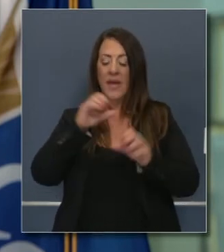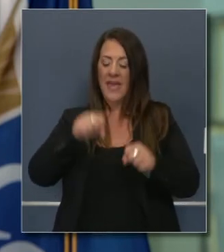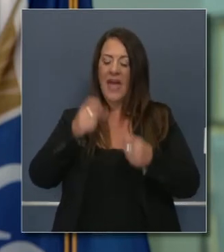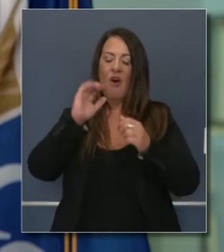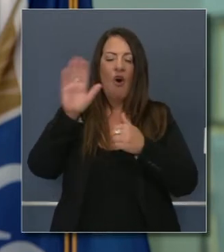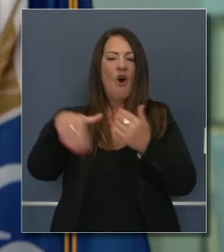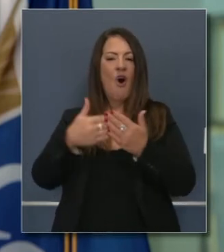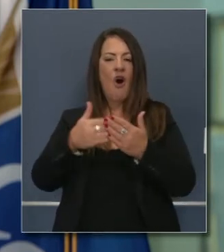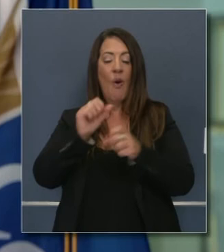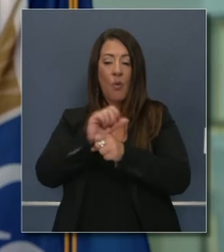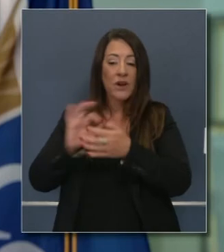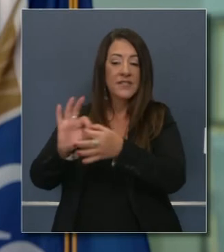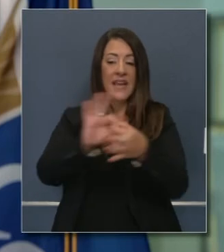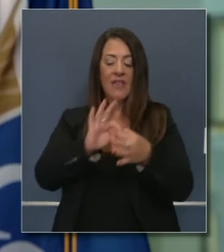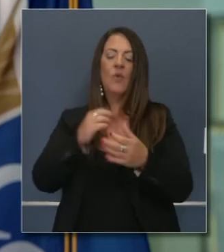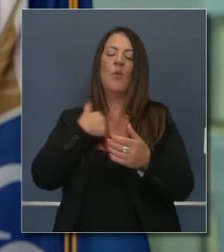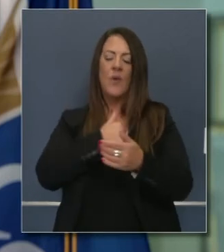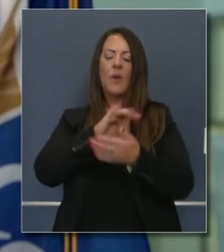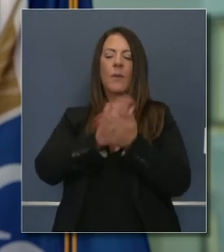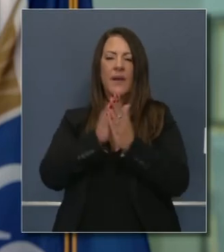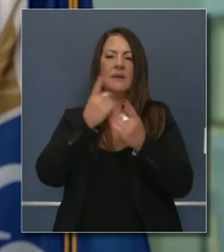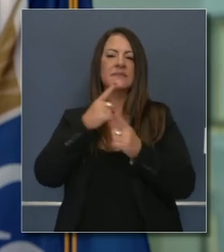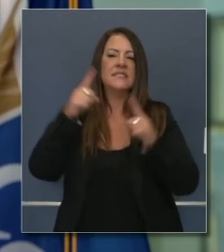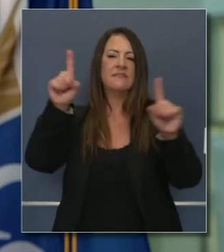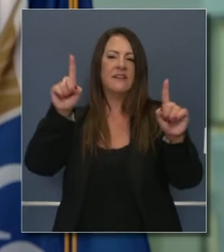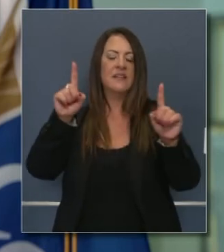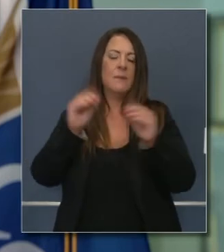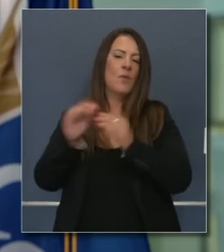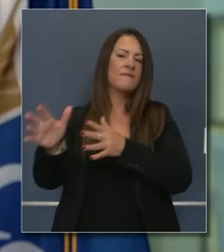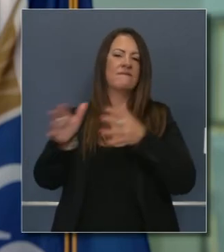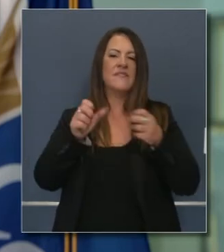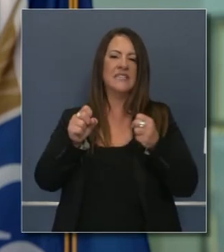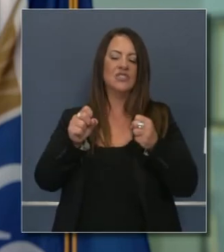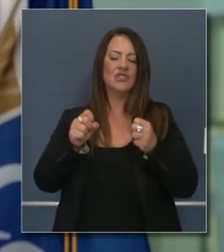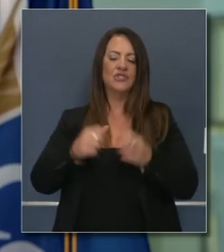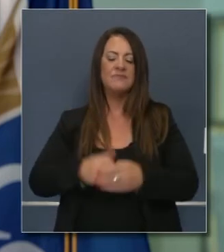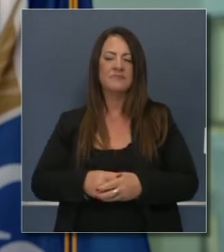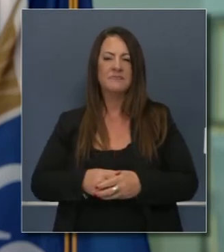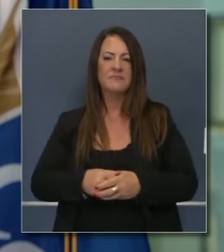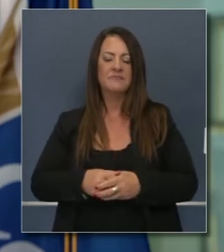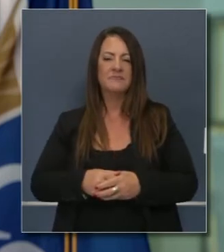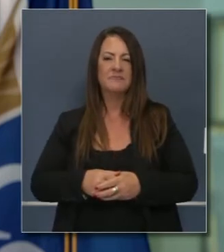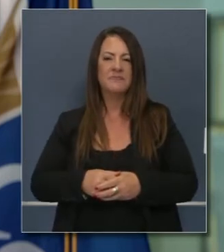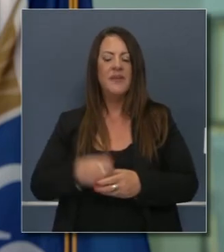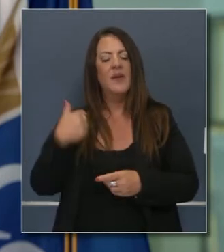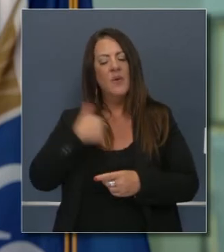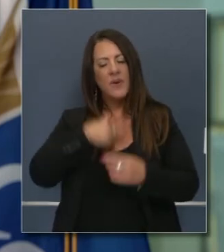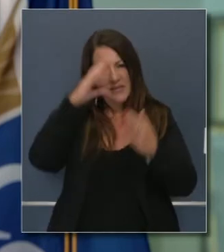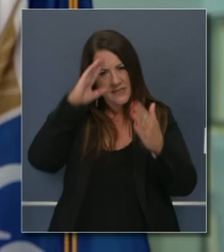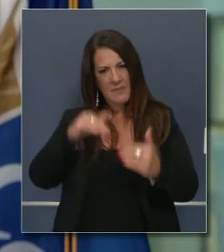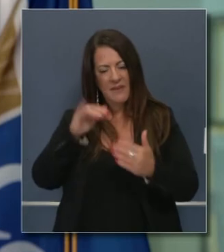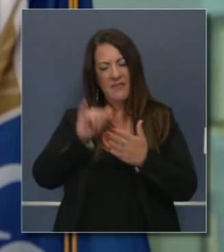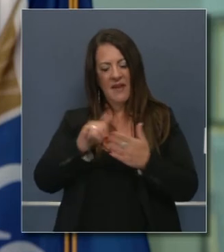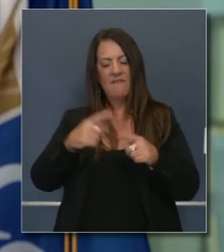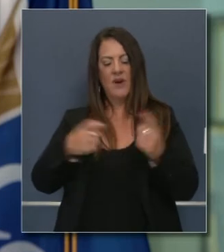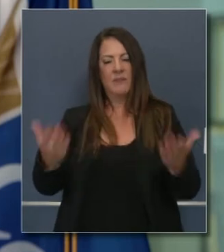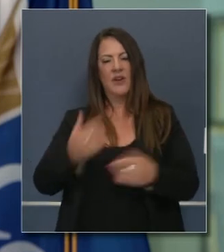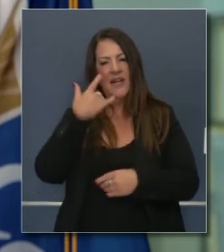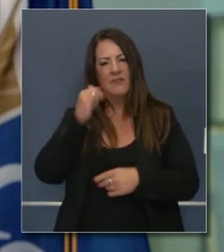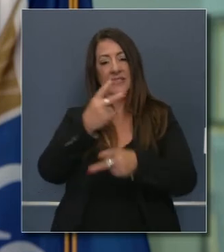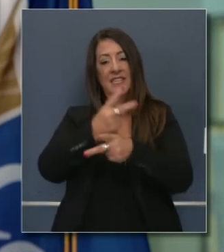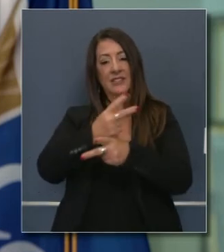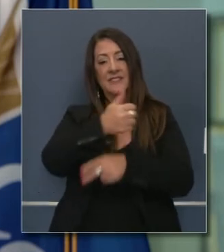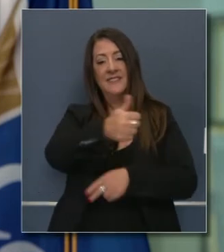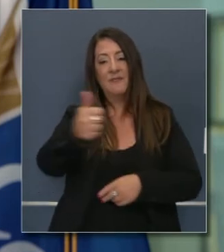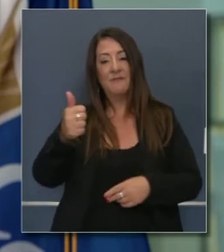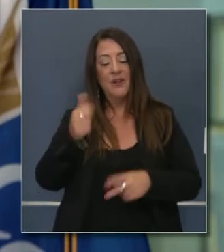y nosotros colectivamente llegaremos al final de este camino mucho más rápidamente y este estado tiene